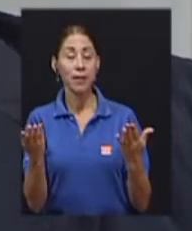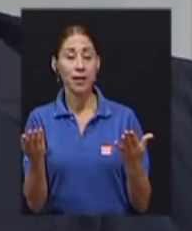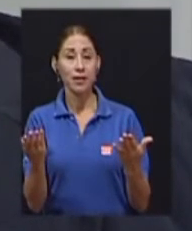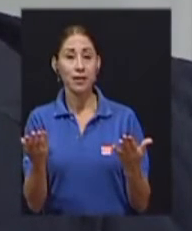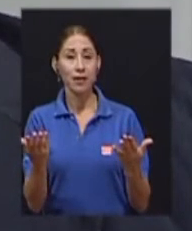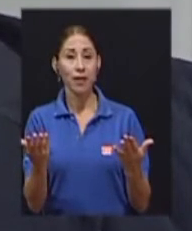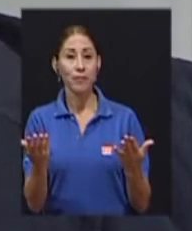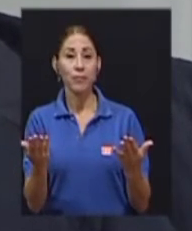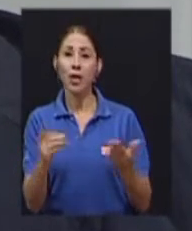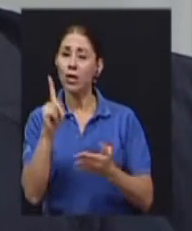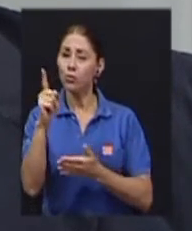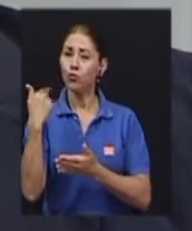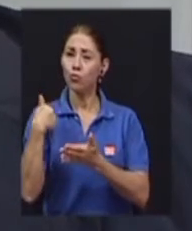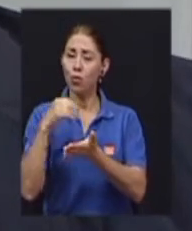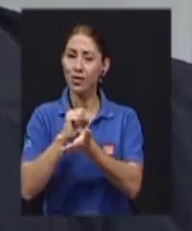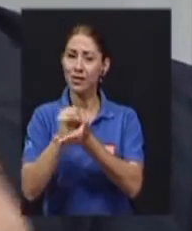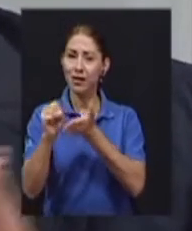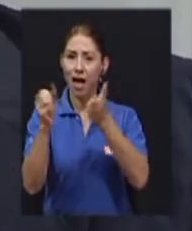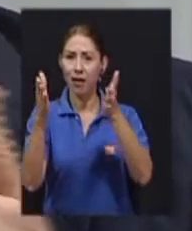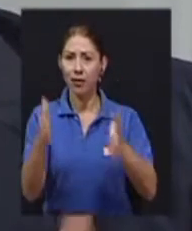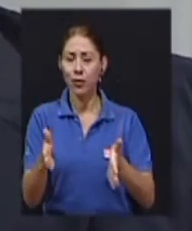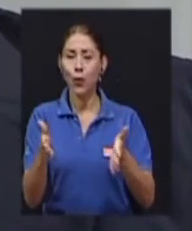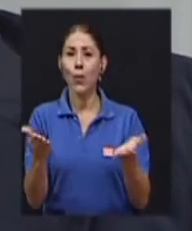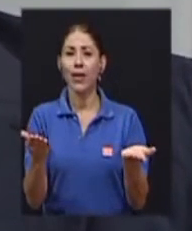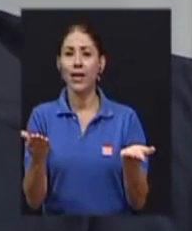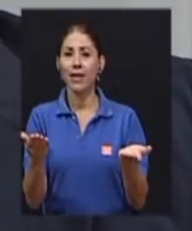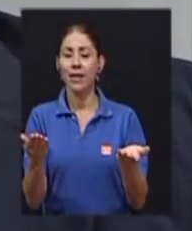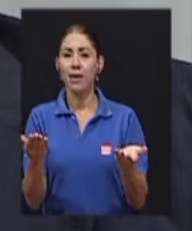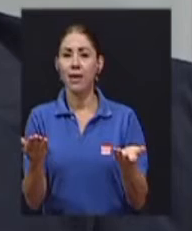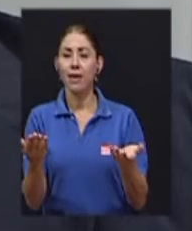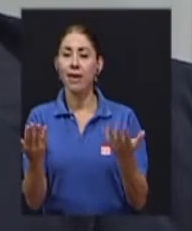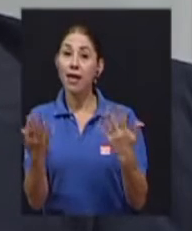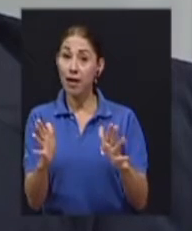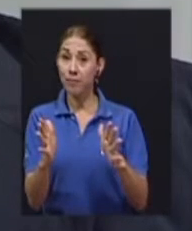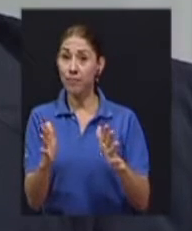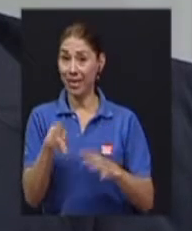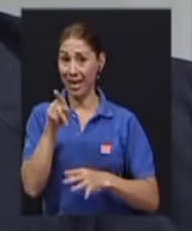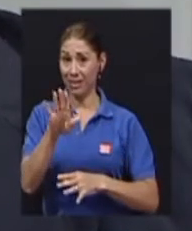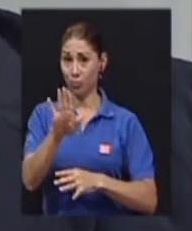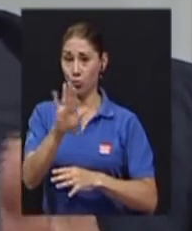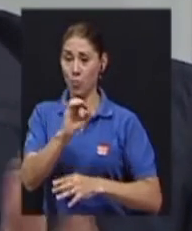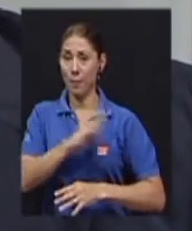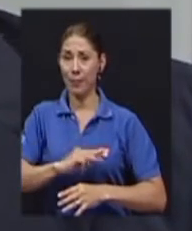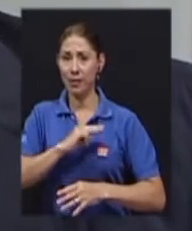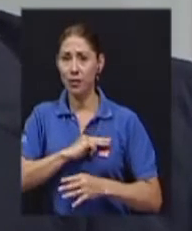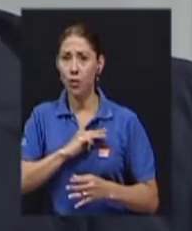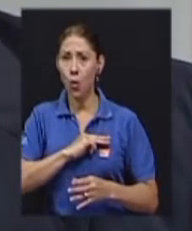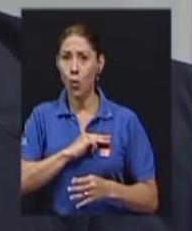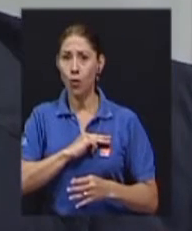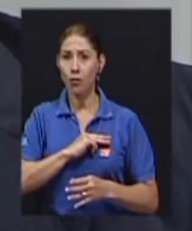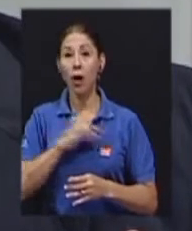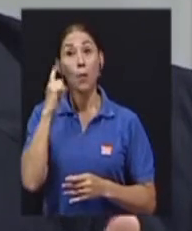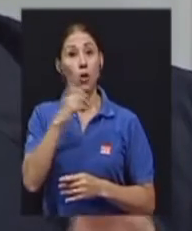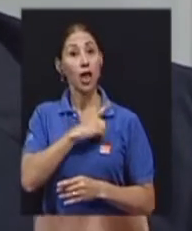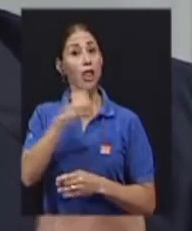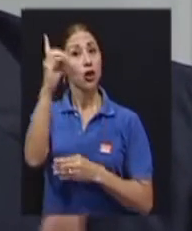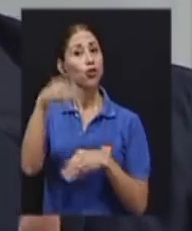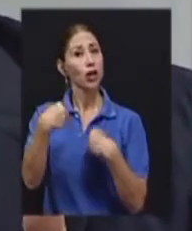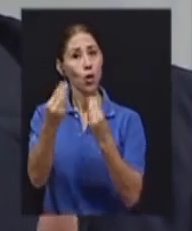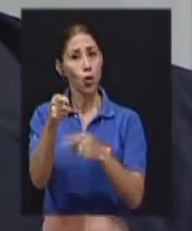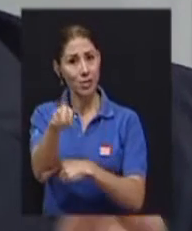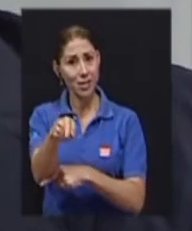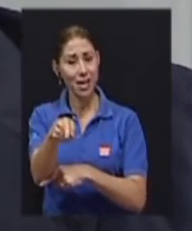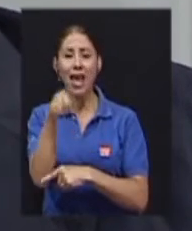es un santo que dentro de esta misión tuvo, porque Dios así se lo concedió,